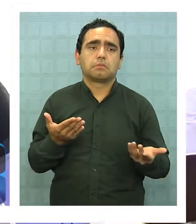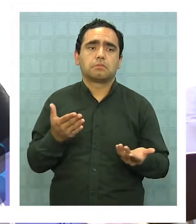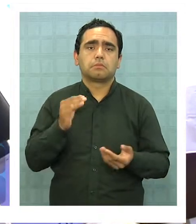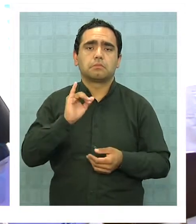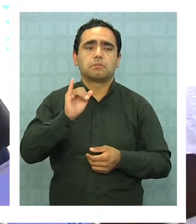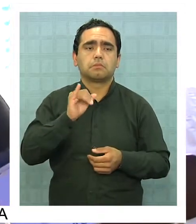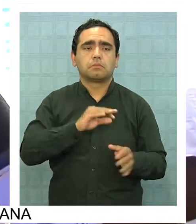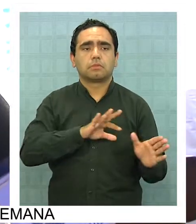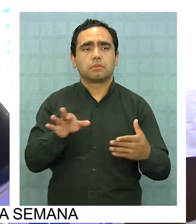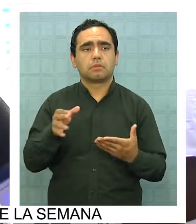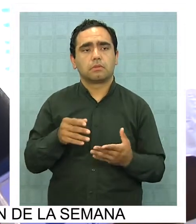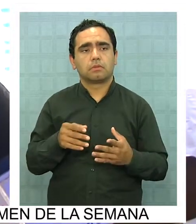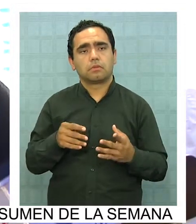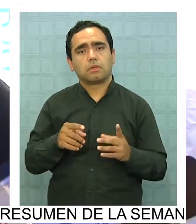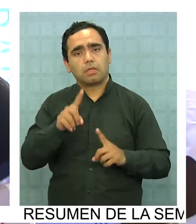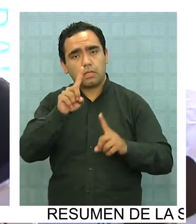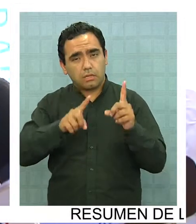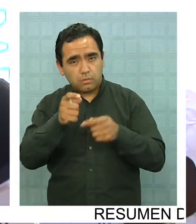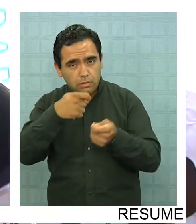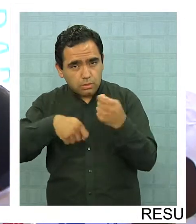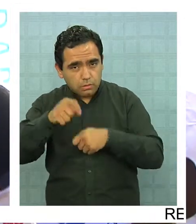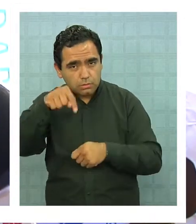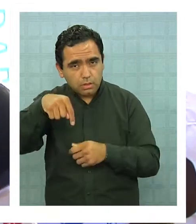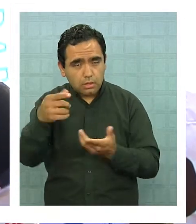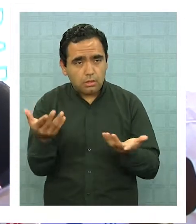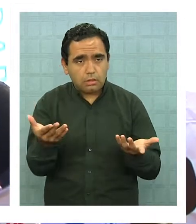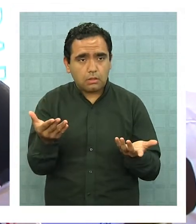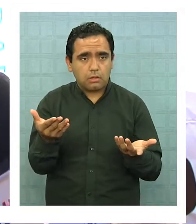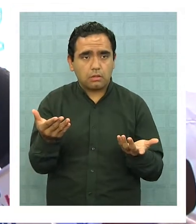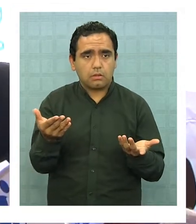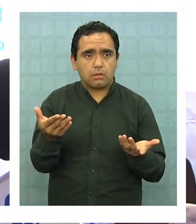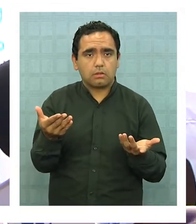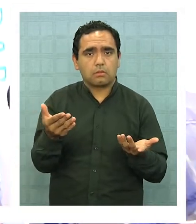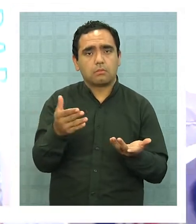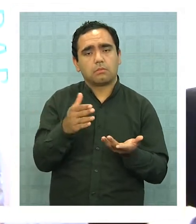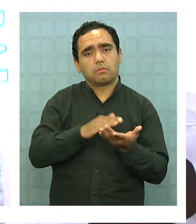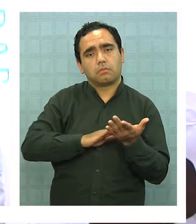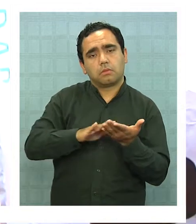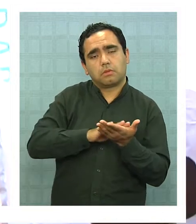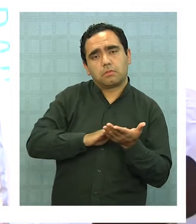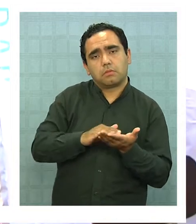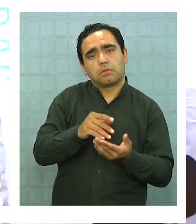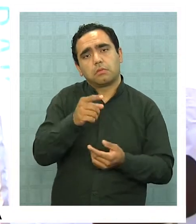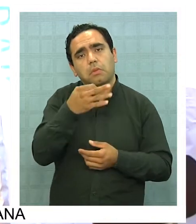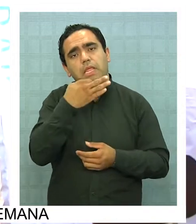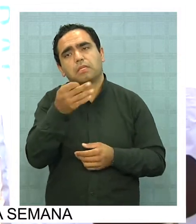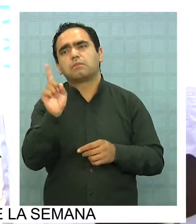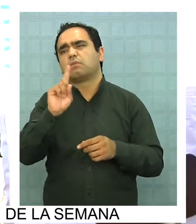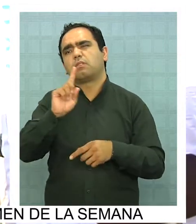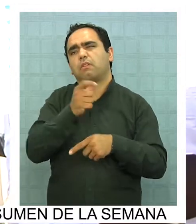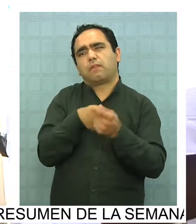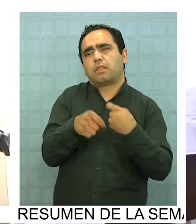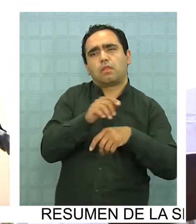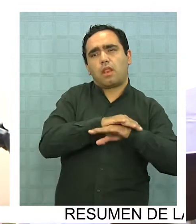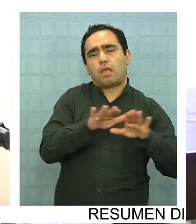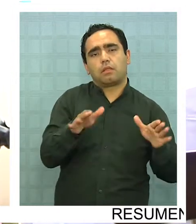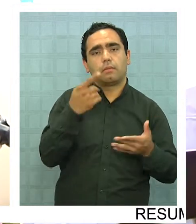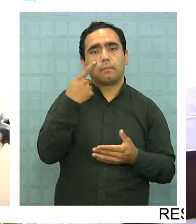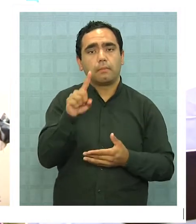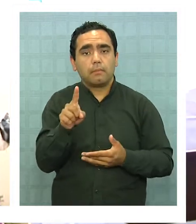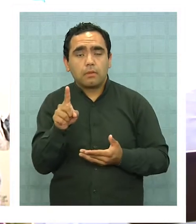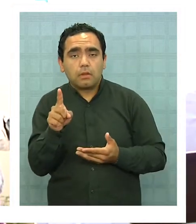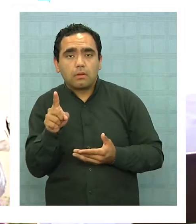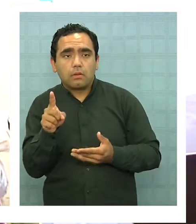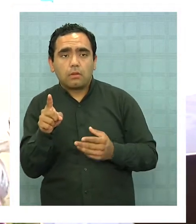Sí. ¿Se le forma algún tipo de negocio acá? ¿Acá? Por ejemplo, usted me dice no he vendido ninguna prenda, pero se